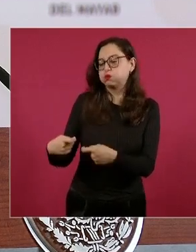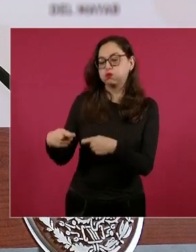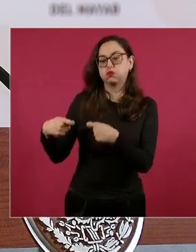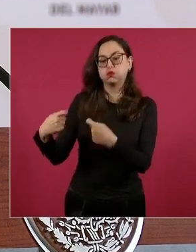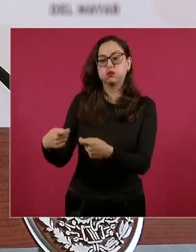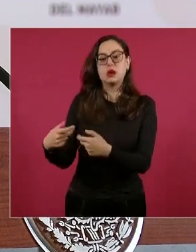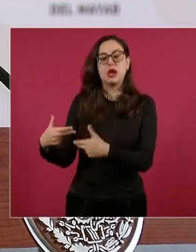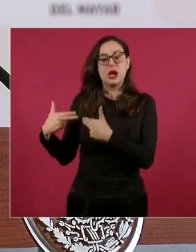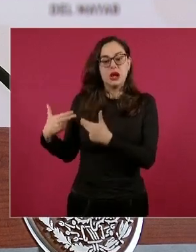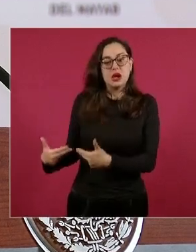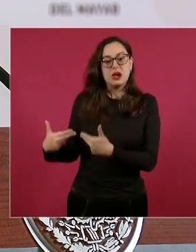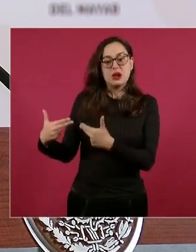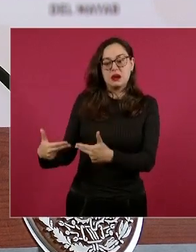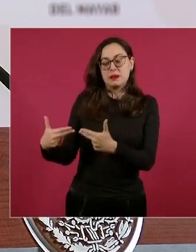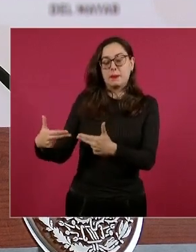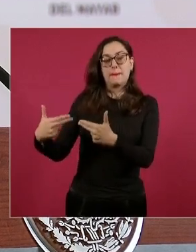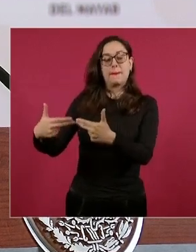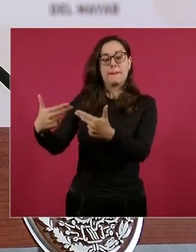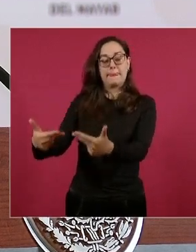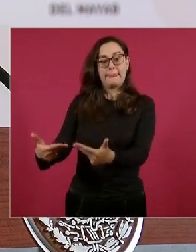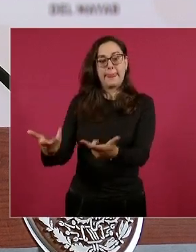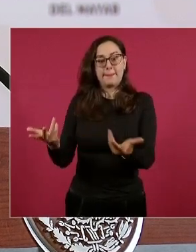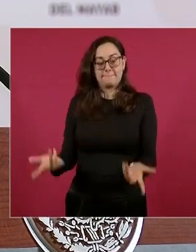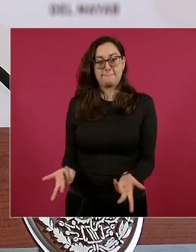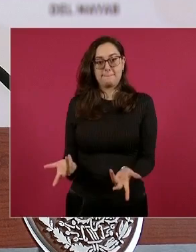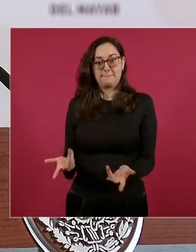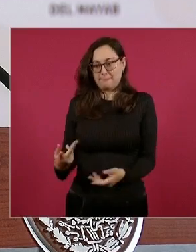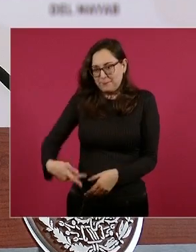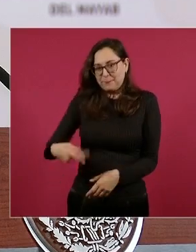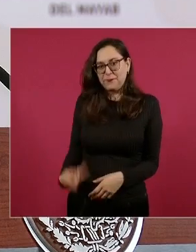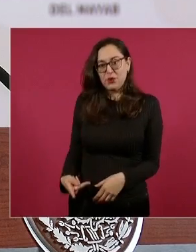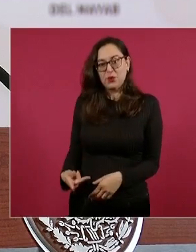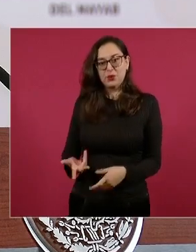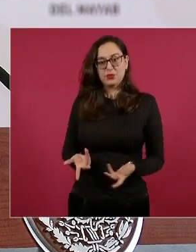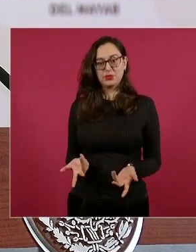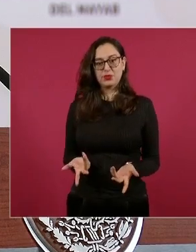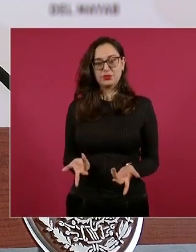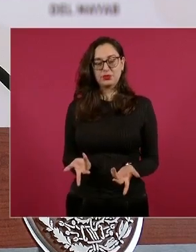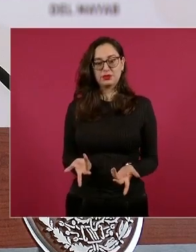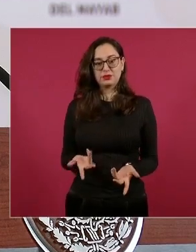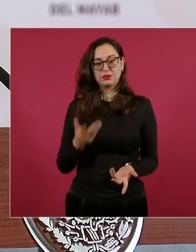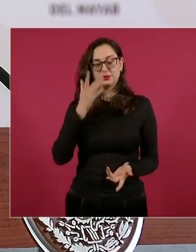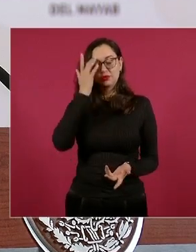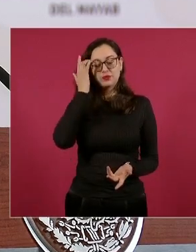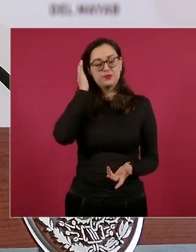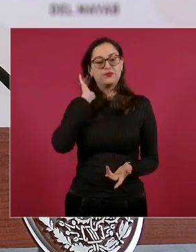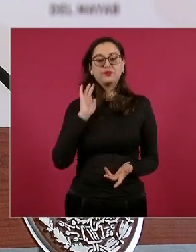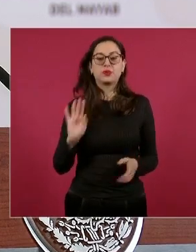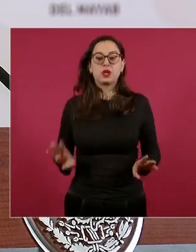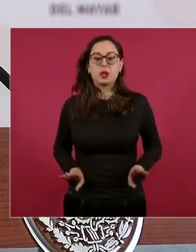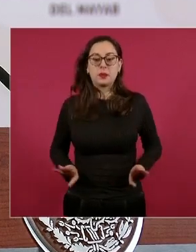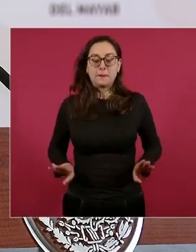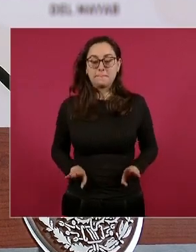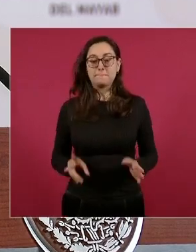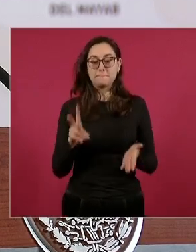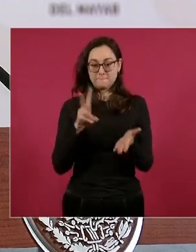que florecieron en nuestro país y esos valores se fueron